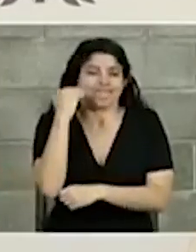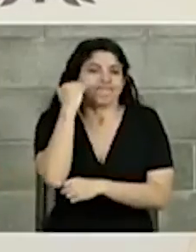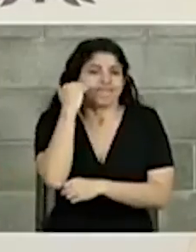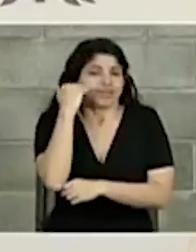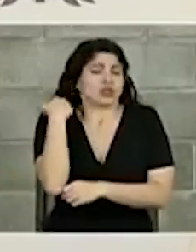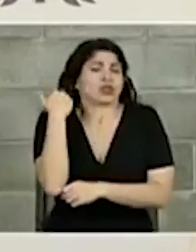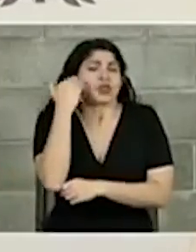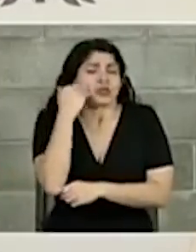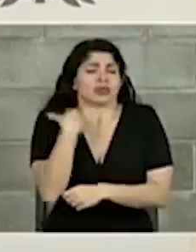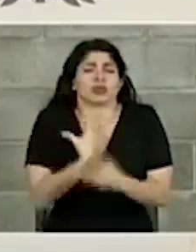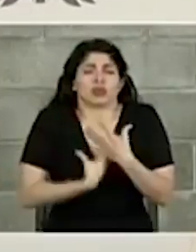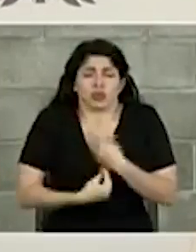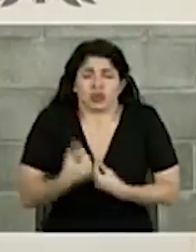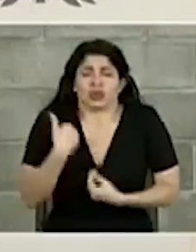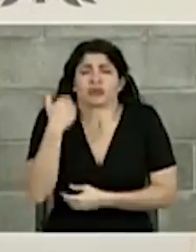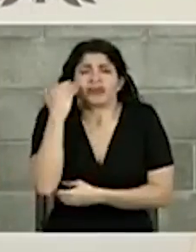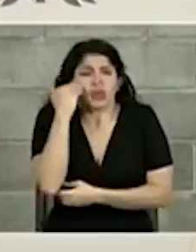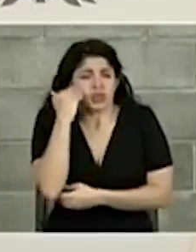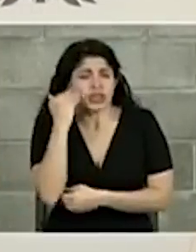lo sé, lo sufro, lo sé.